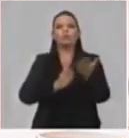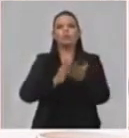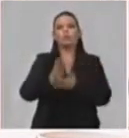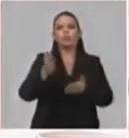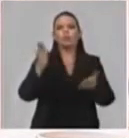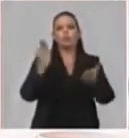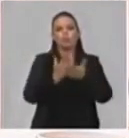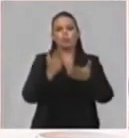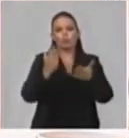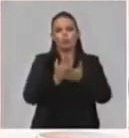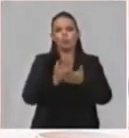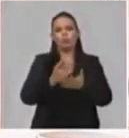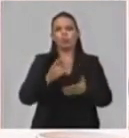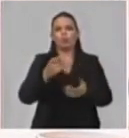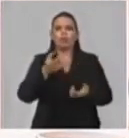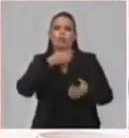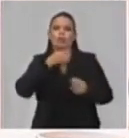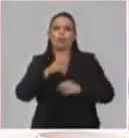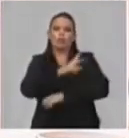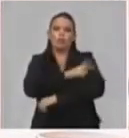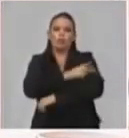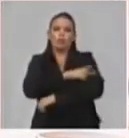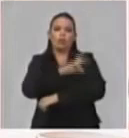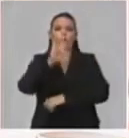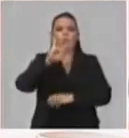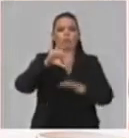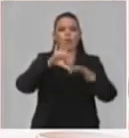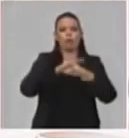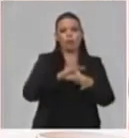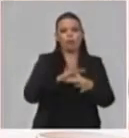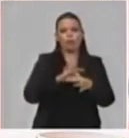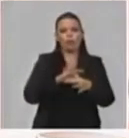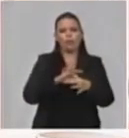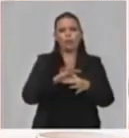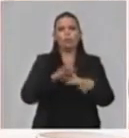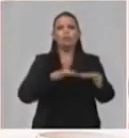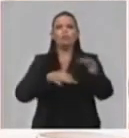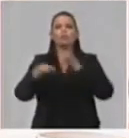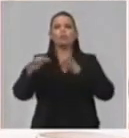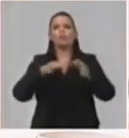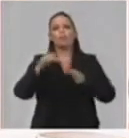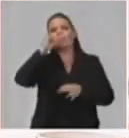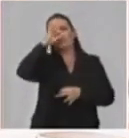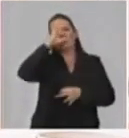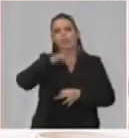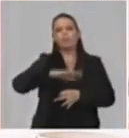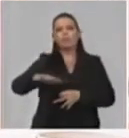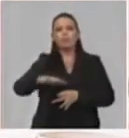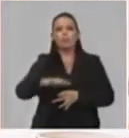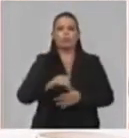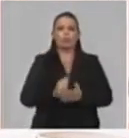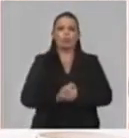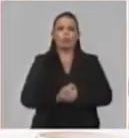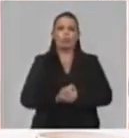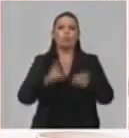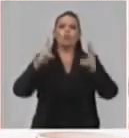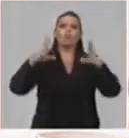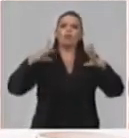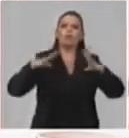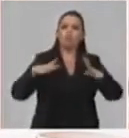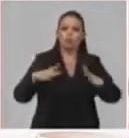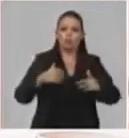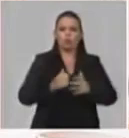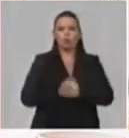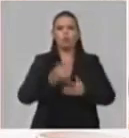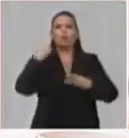en el noveno grado, el proceso de otorgamiento de círculos infantiles, los actos de graduación, las vacaciones, preocupaciones